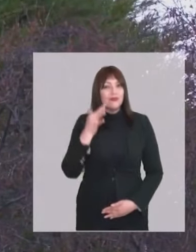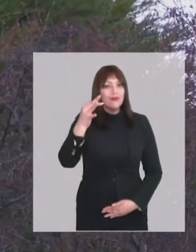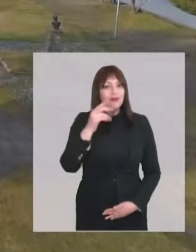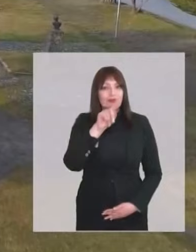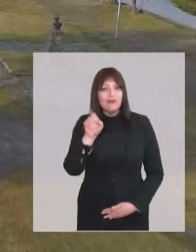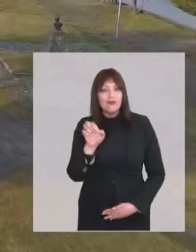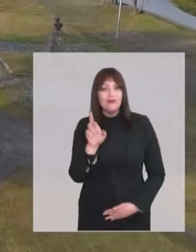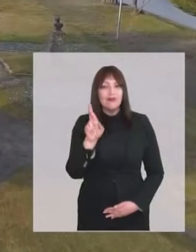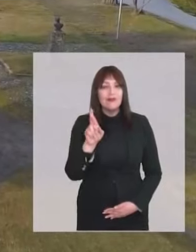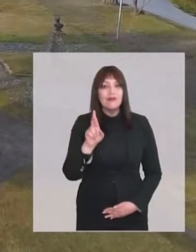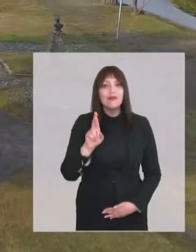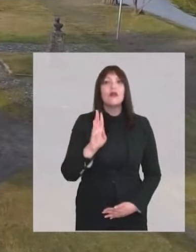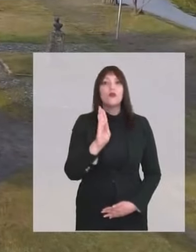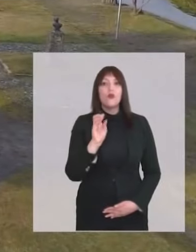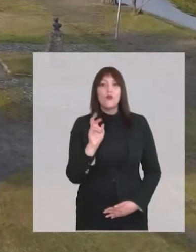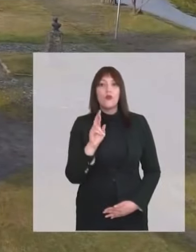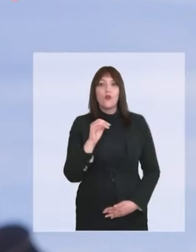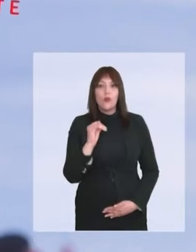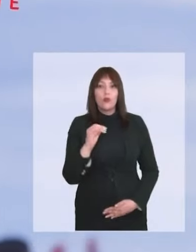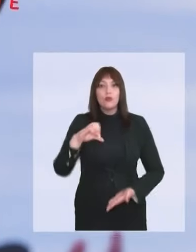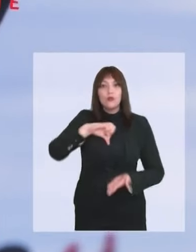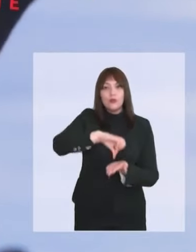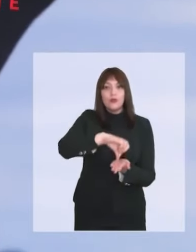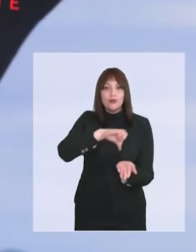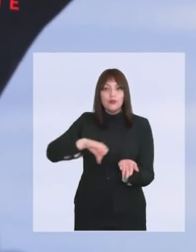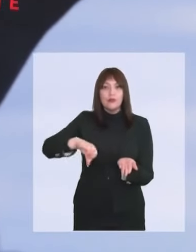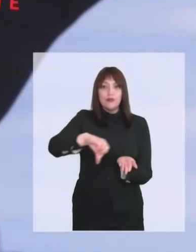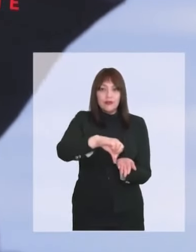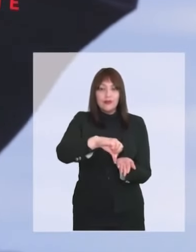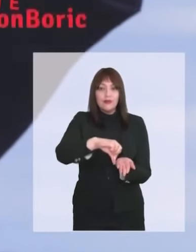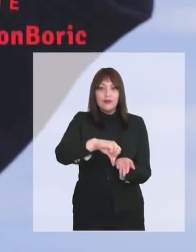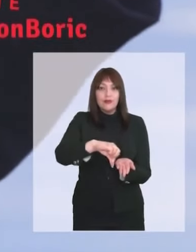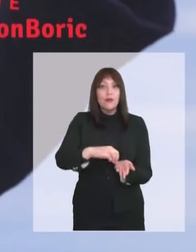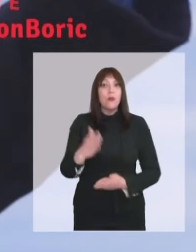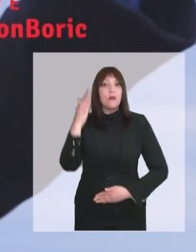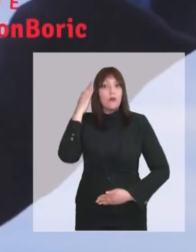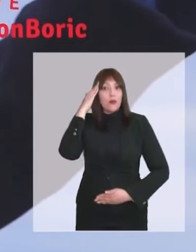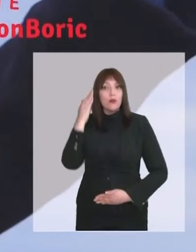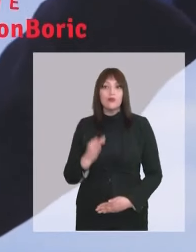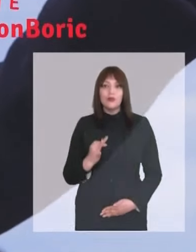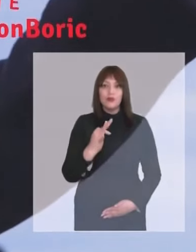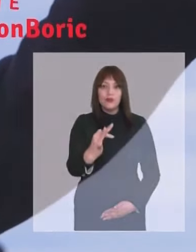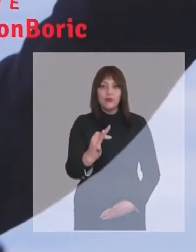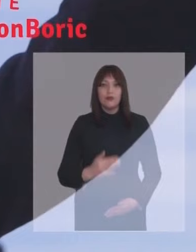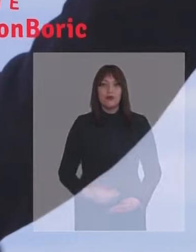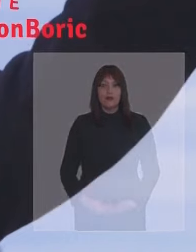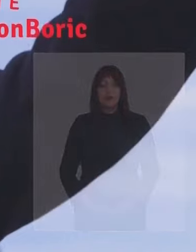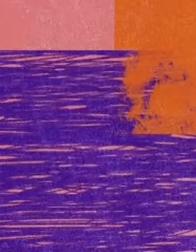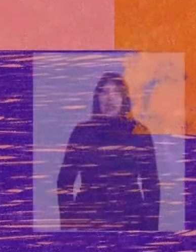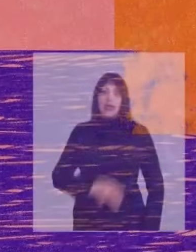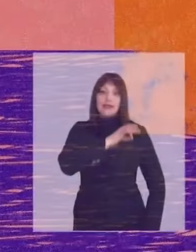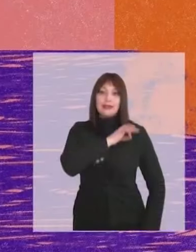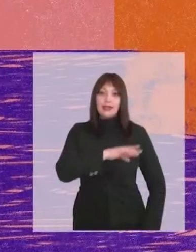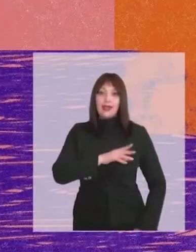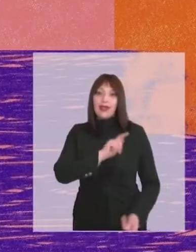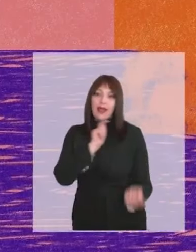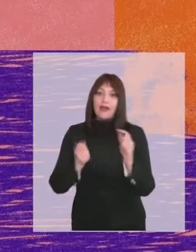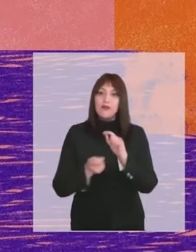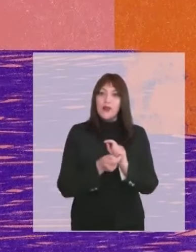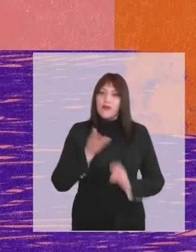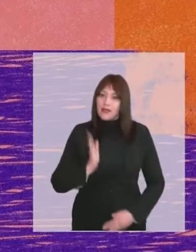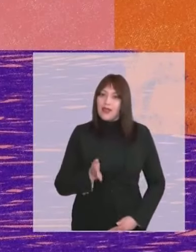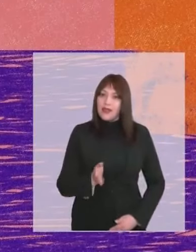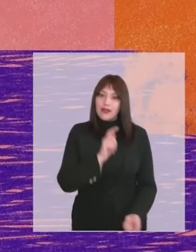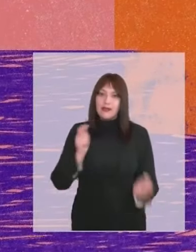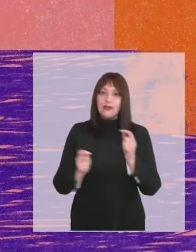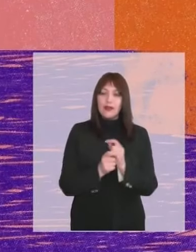lo que queremos ser. Para un país descentralizado que mira al futuro. Gabriel Boric. Chile cambió y